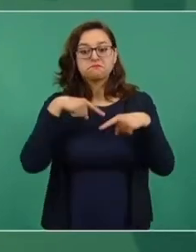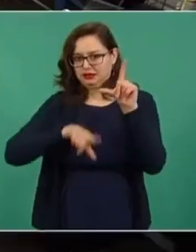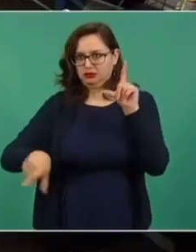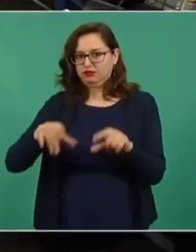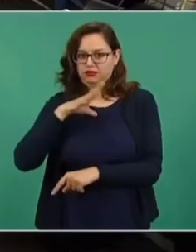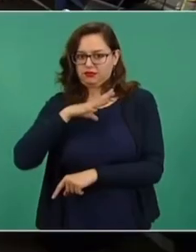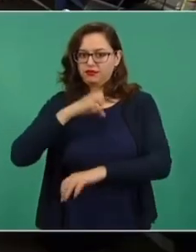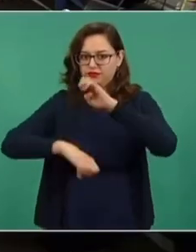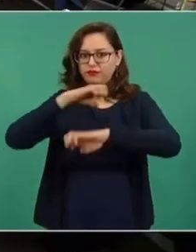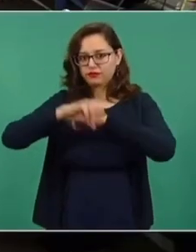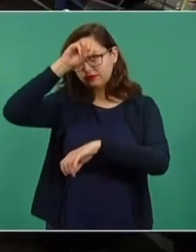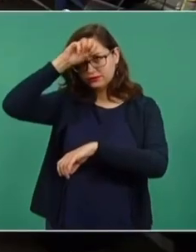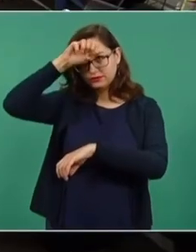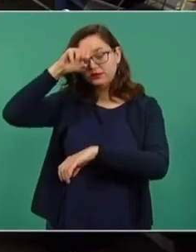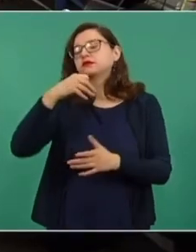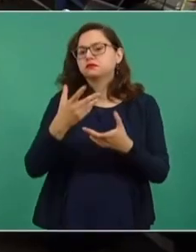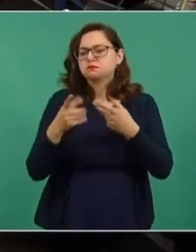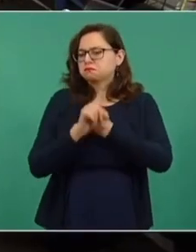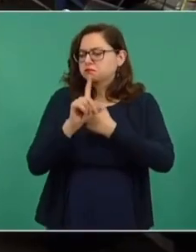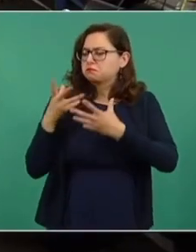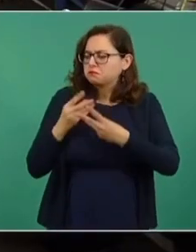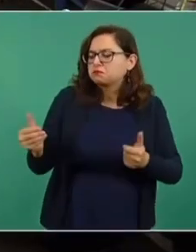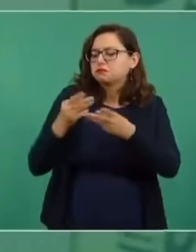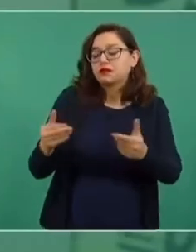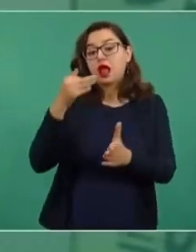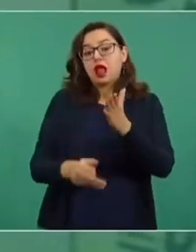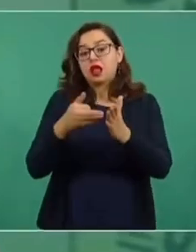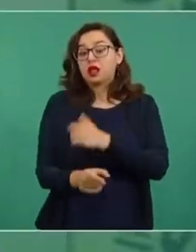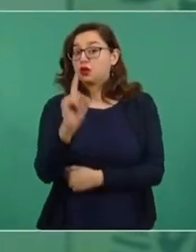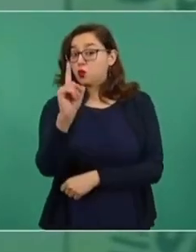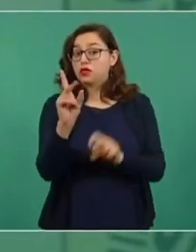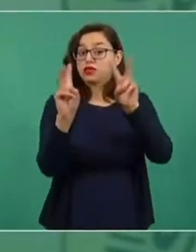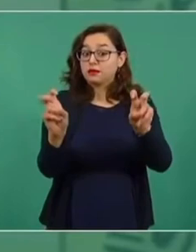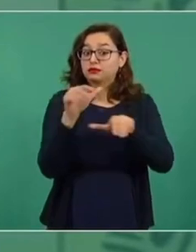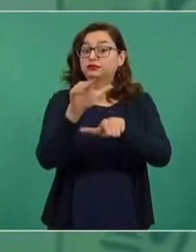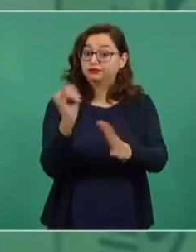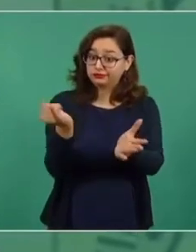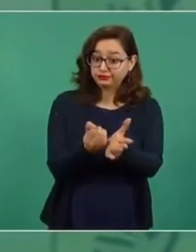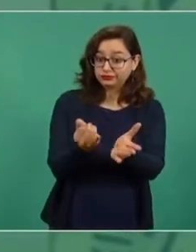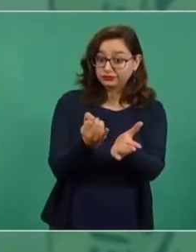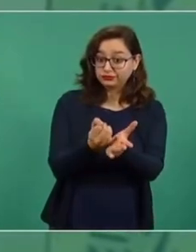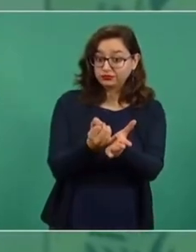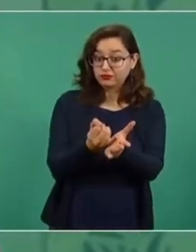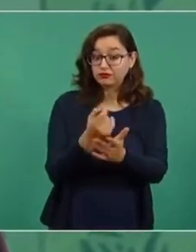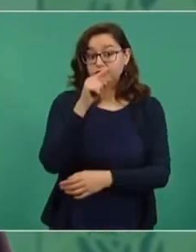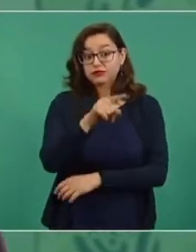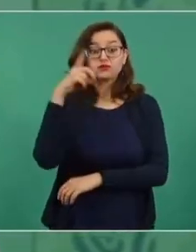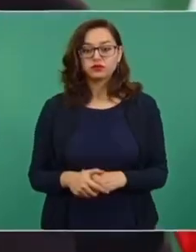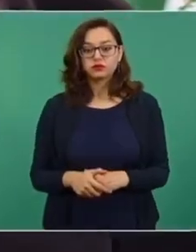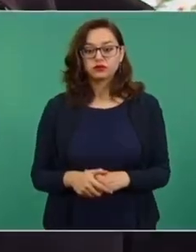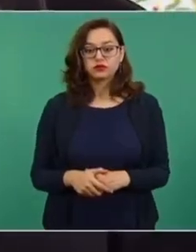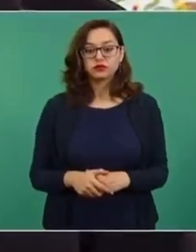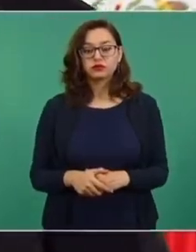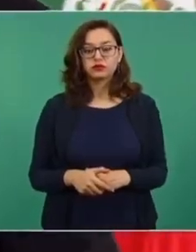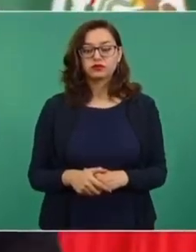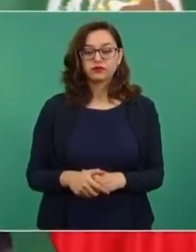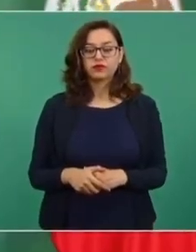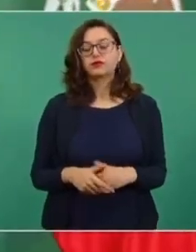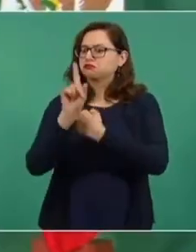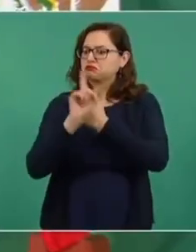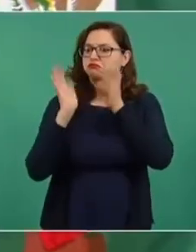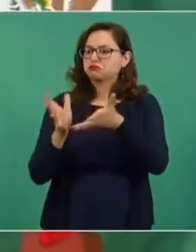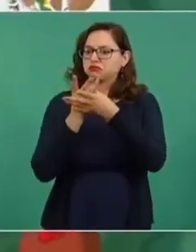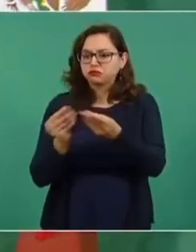minero, que solo nos queda uno pendiente, que tiene que ver con lo fiscal en Tayoltita, en Durango. Se resolvió el problema de